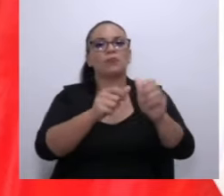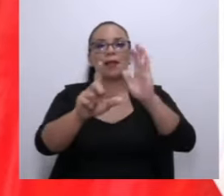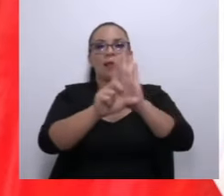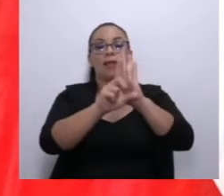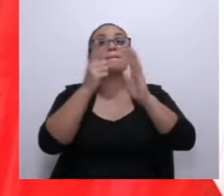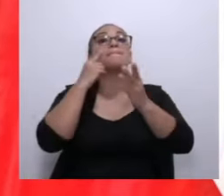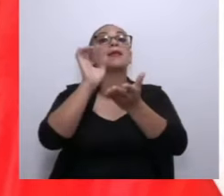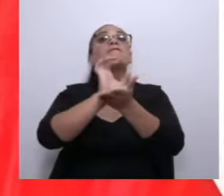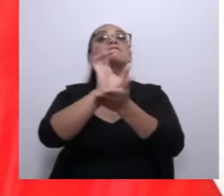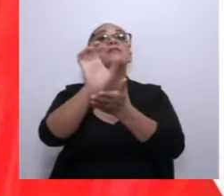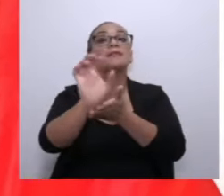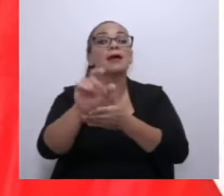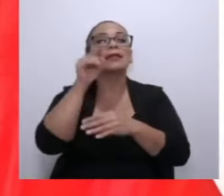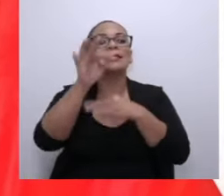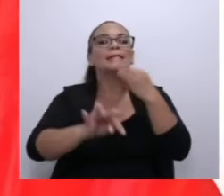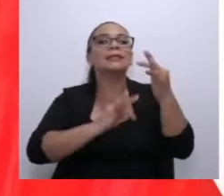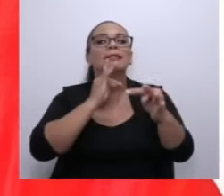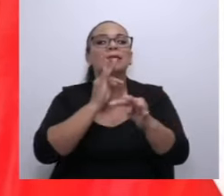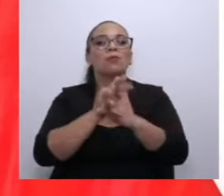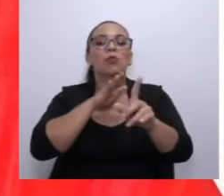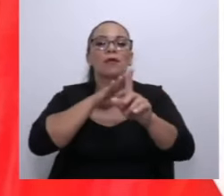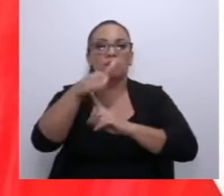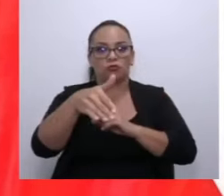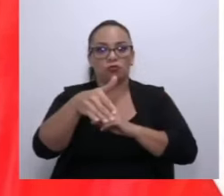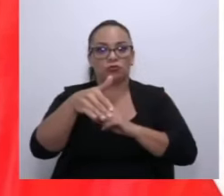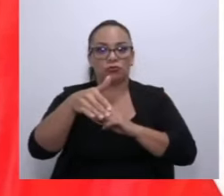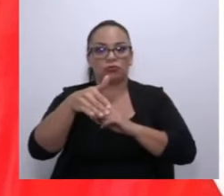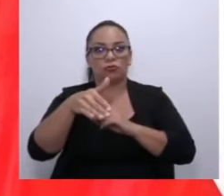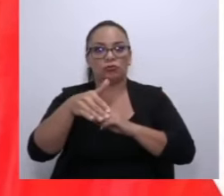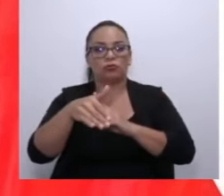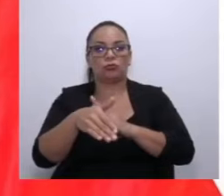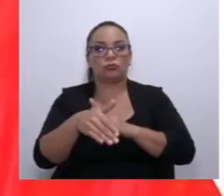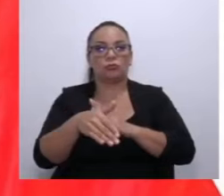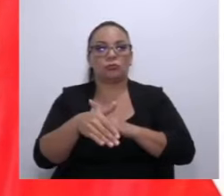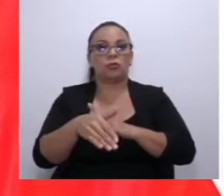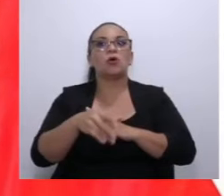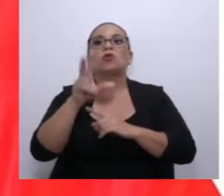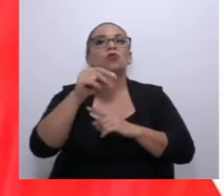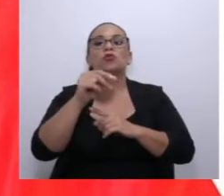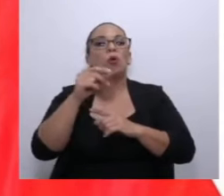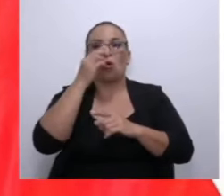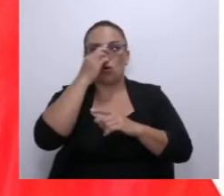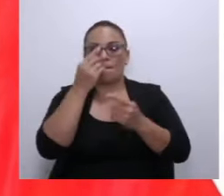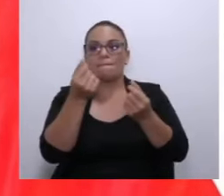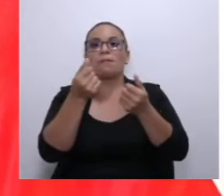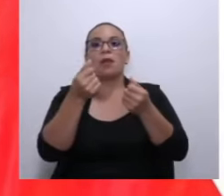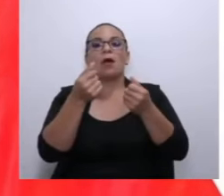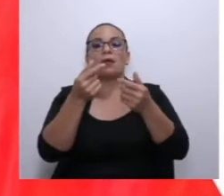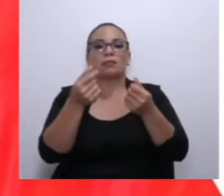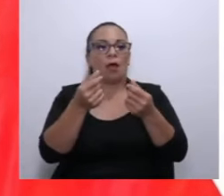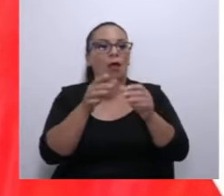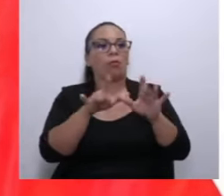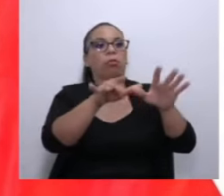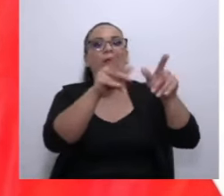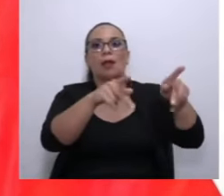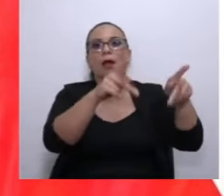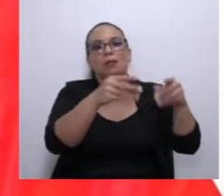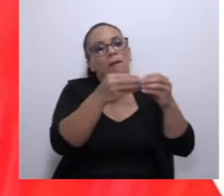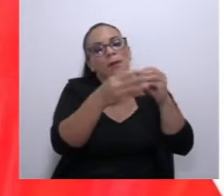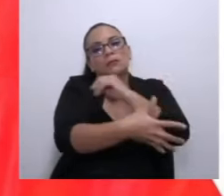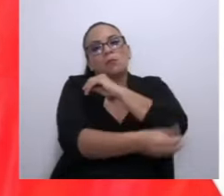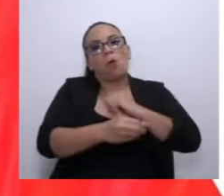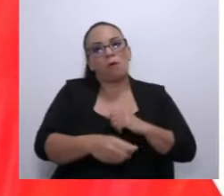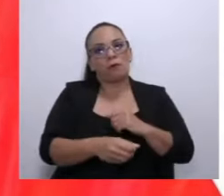evitar este tipo de abusos, de sacarle plata a la gente que más necesita en este país para